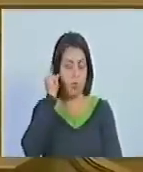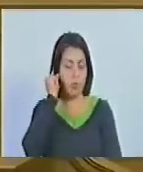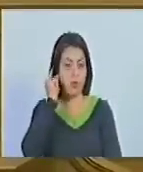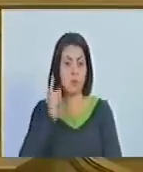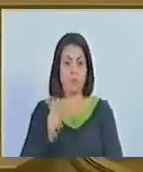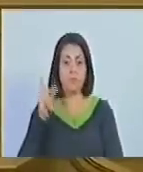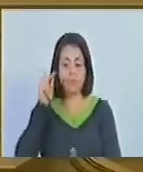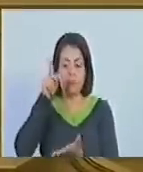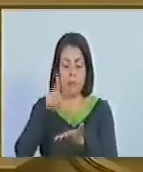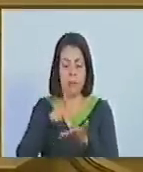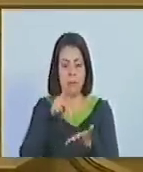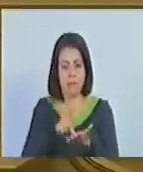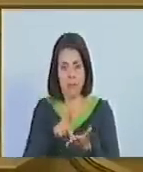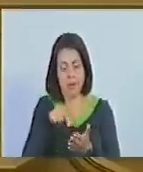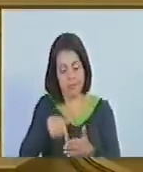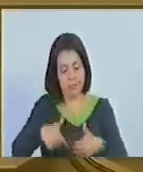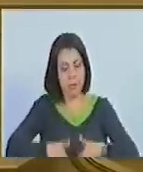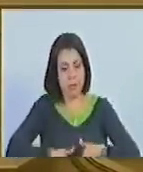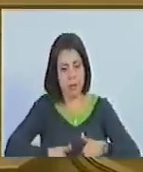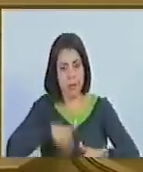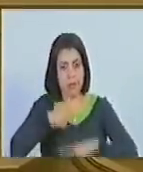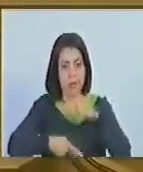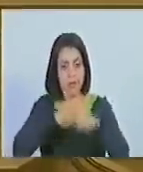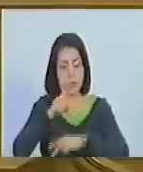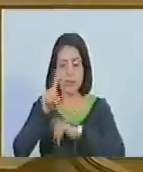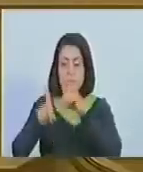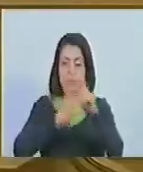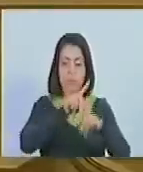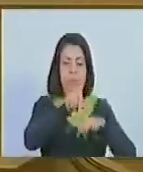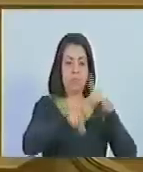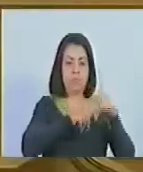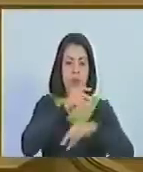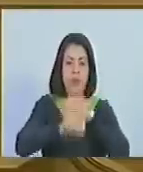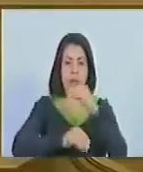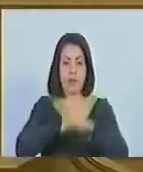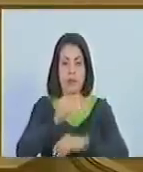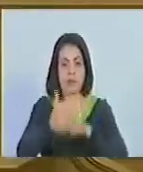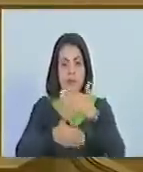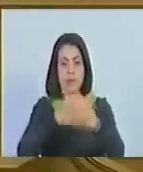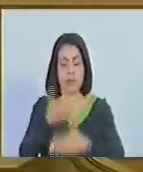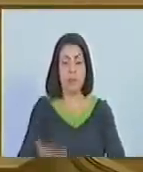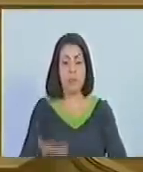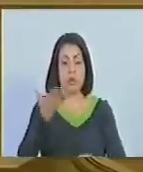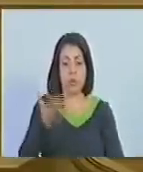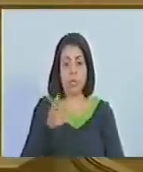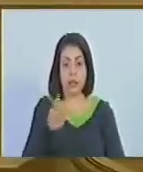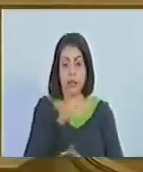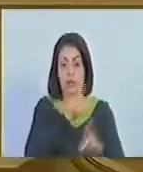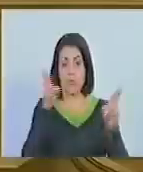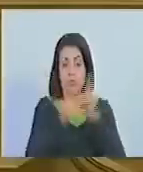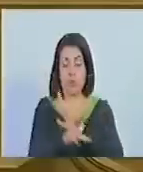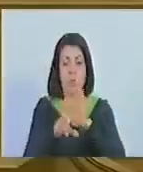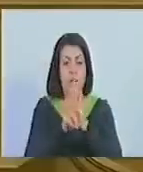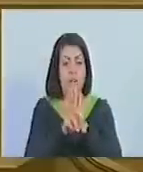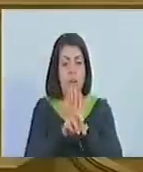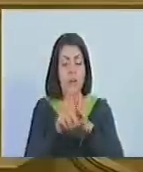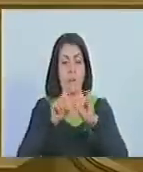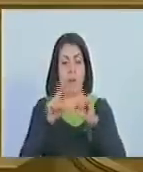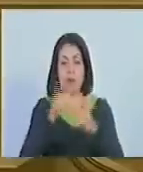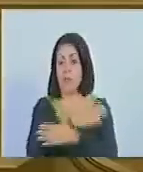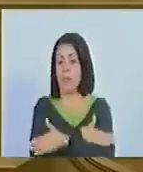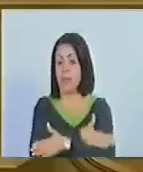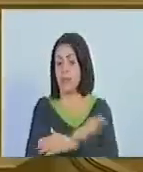que estuvieron al frente del proceso de consulta para llevar adelante esta importantísima reforma de ley, pero